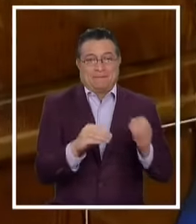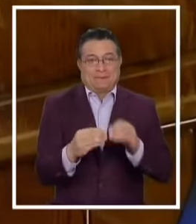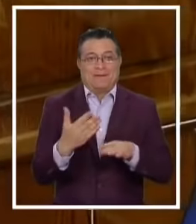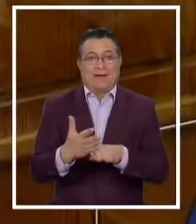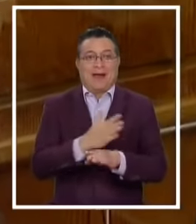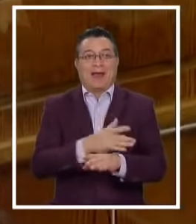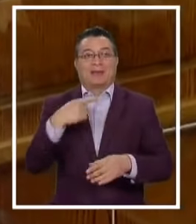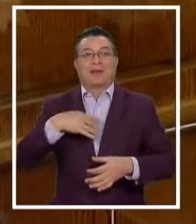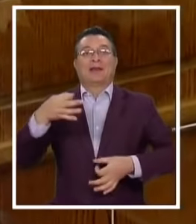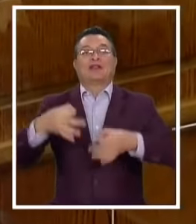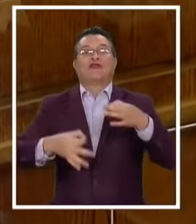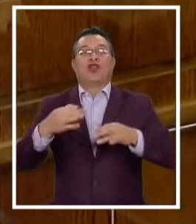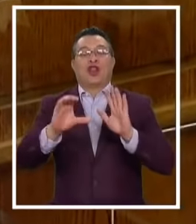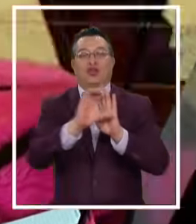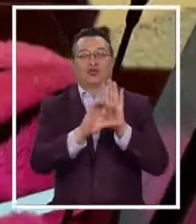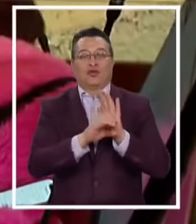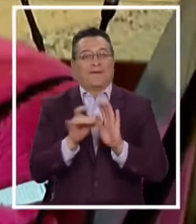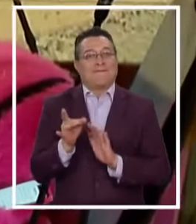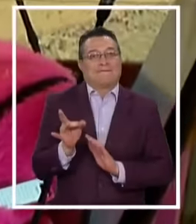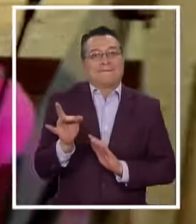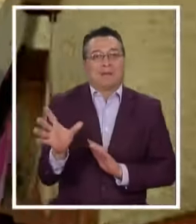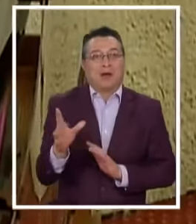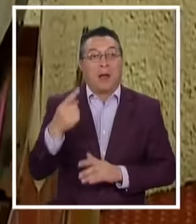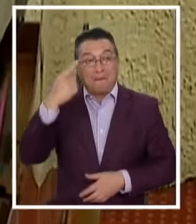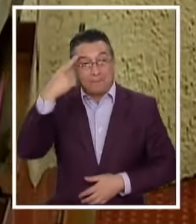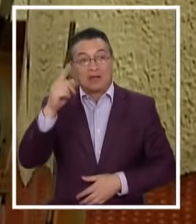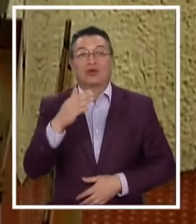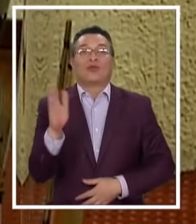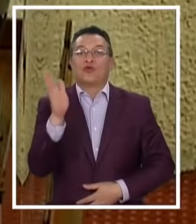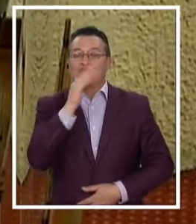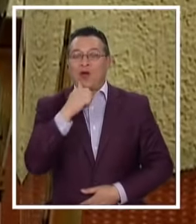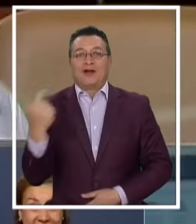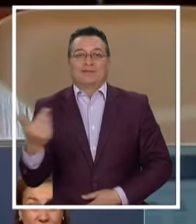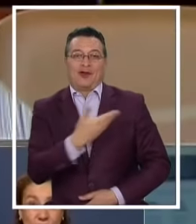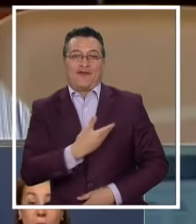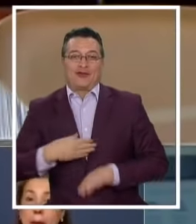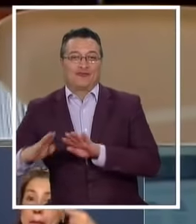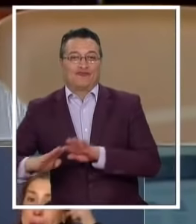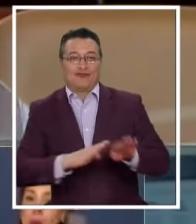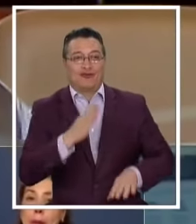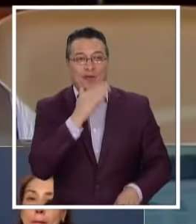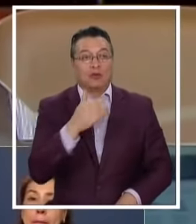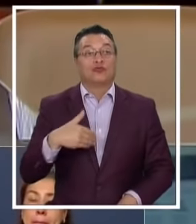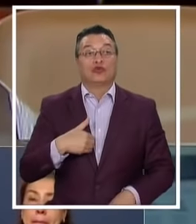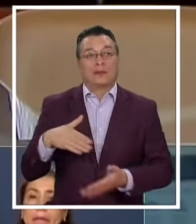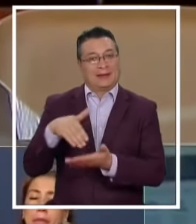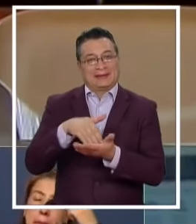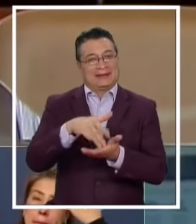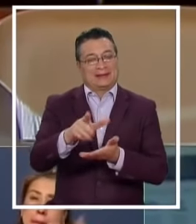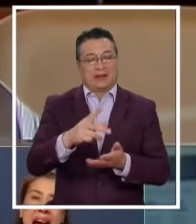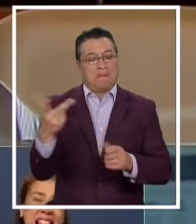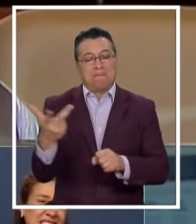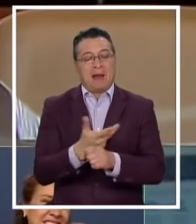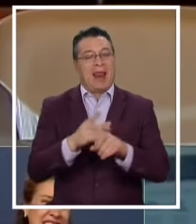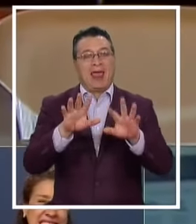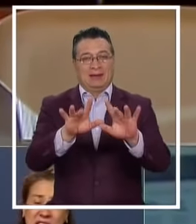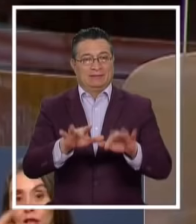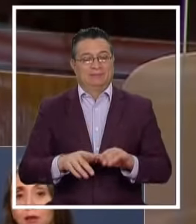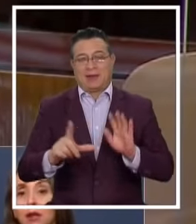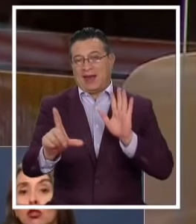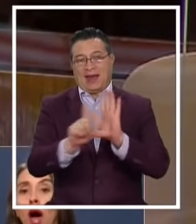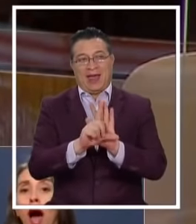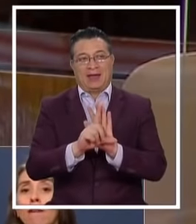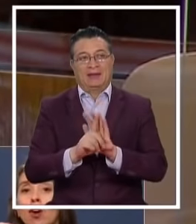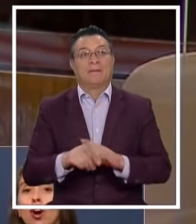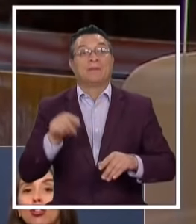Para sortear el Tribunal Constitucional, pero que no tenía respaldo oficialista Lo voy a rechazar por su mala redacción de la